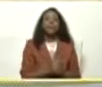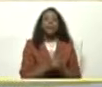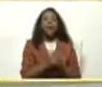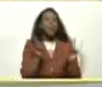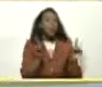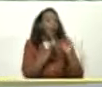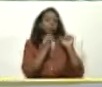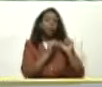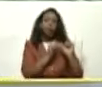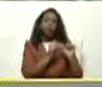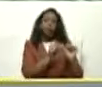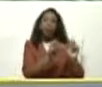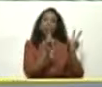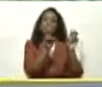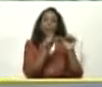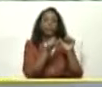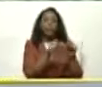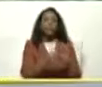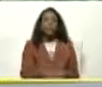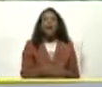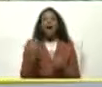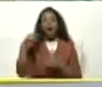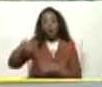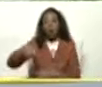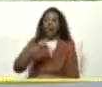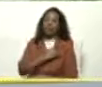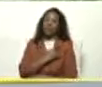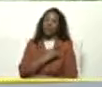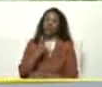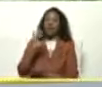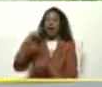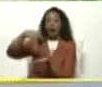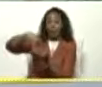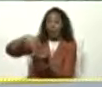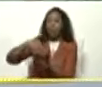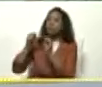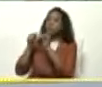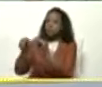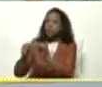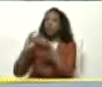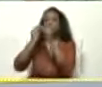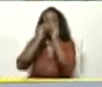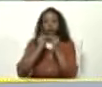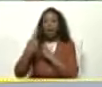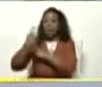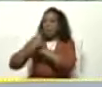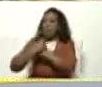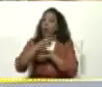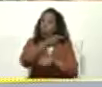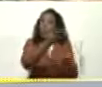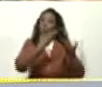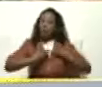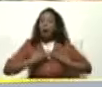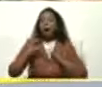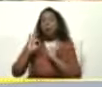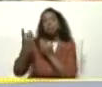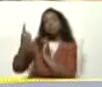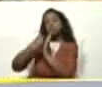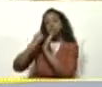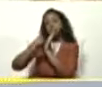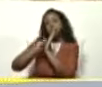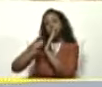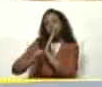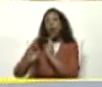dejó Villanueva Como dice Bueno Seguimos aquí En la universidad De Carabobo Presidente Con todas estas instrucciones Que usted nos está dando hoy